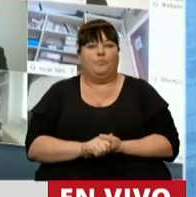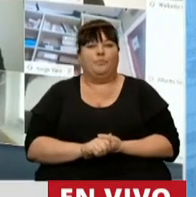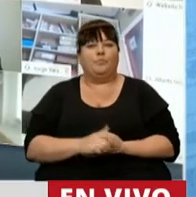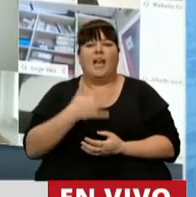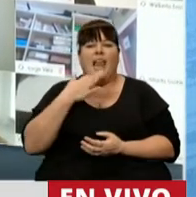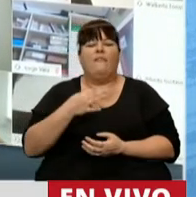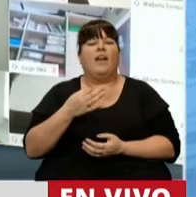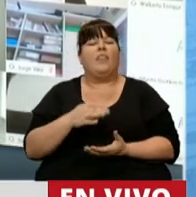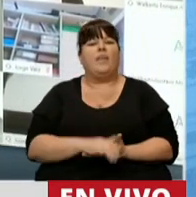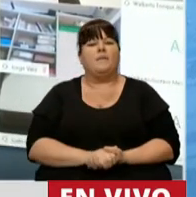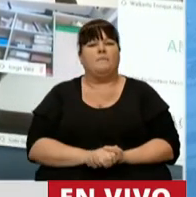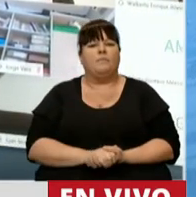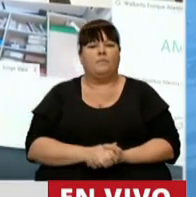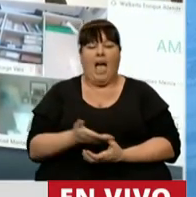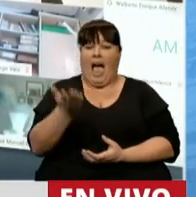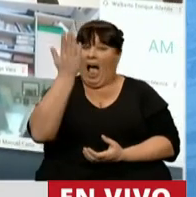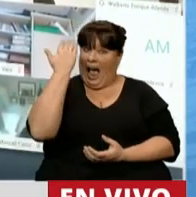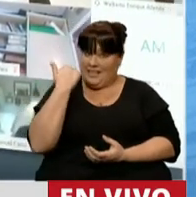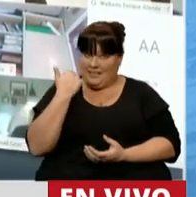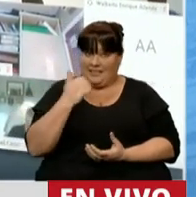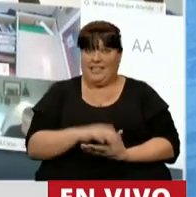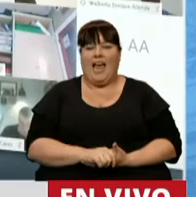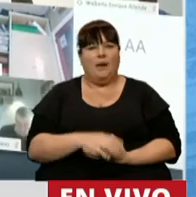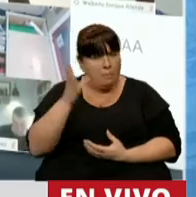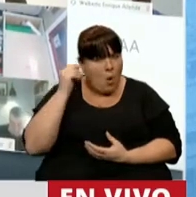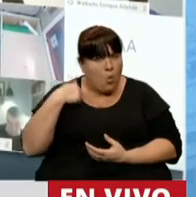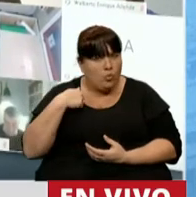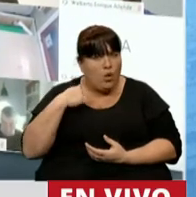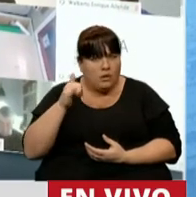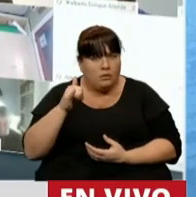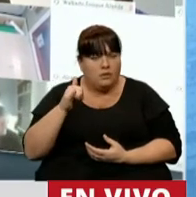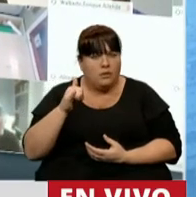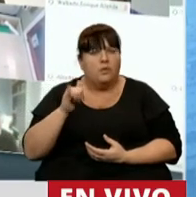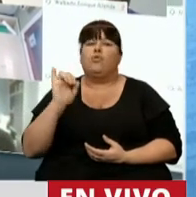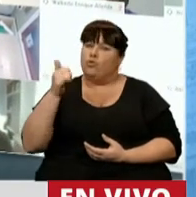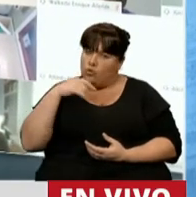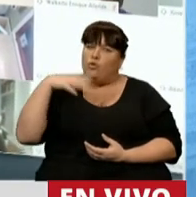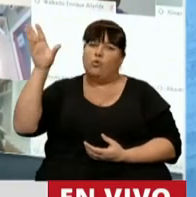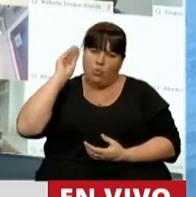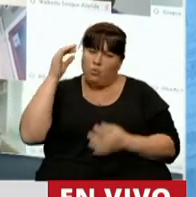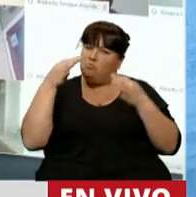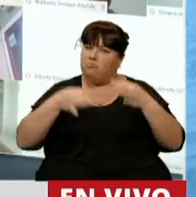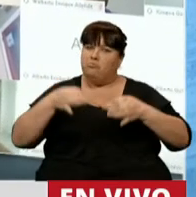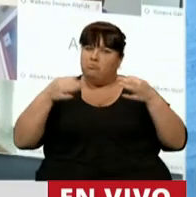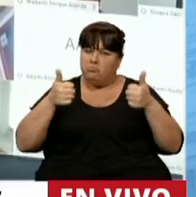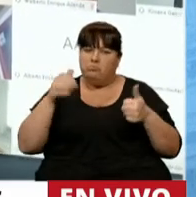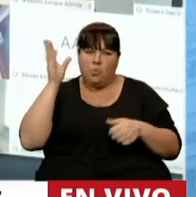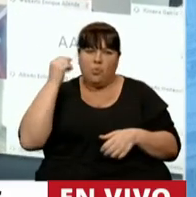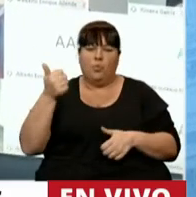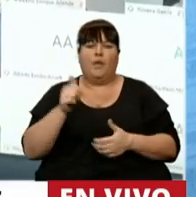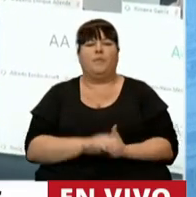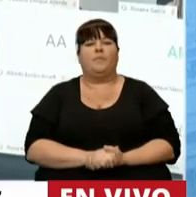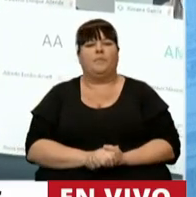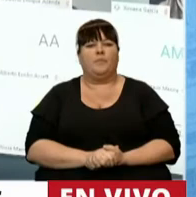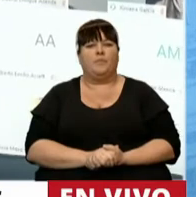realmente cuando en el día de ayer... ¿Se me está escuchando? Sí. Lo estamos escuchando bárbaro, diputado.